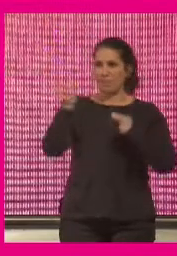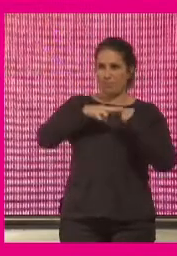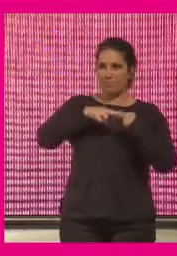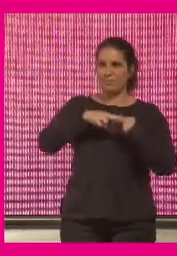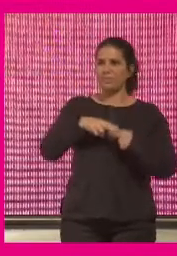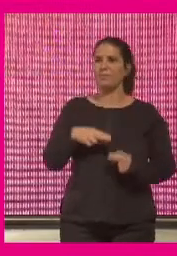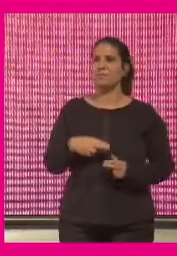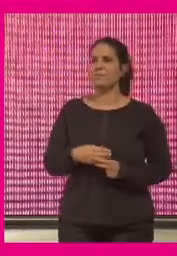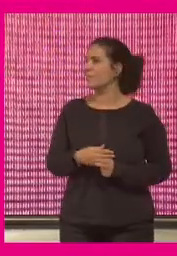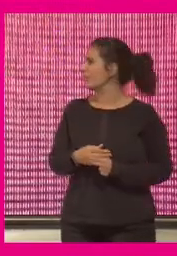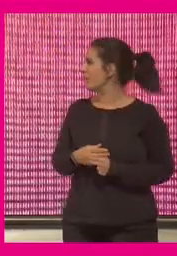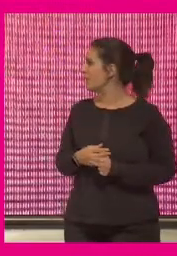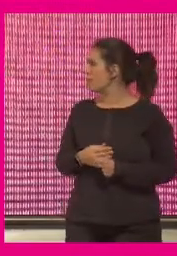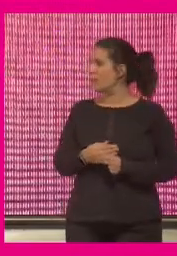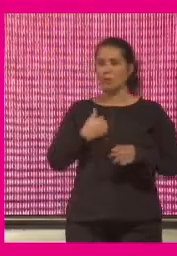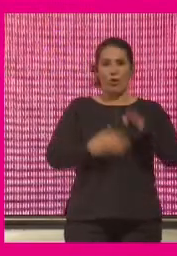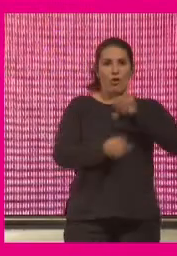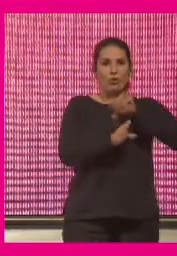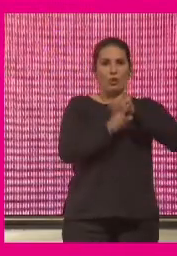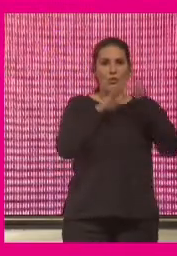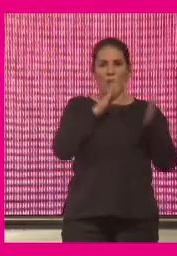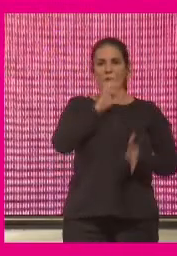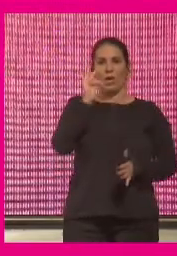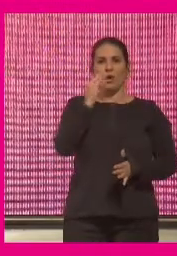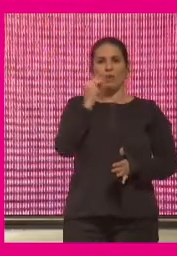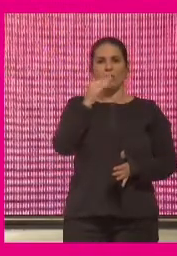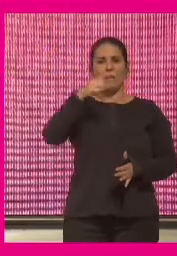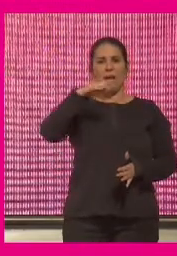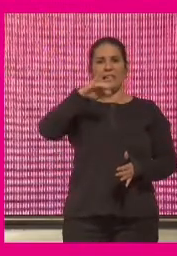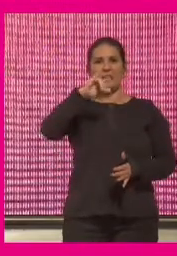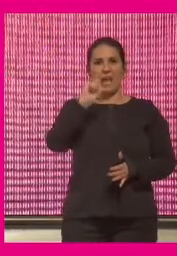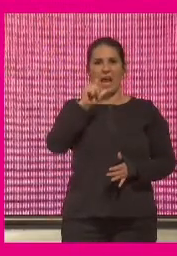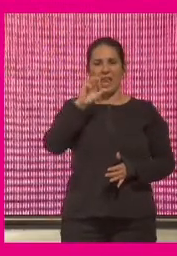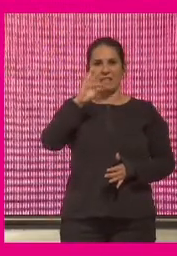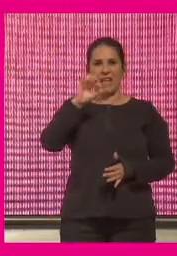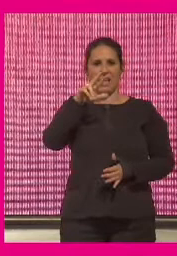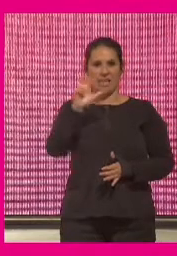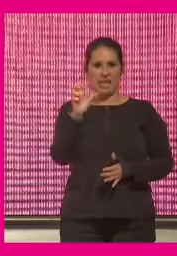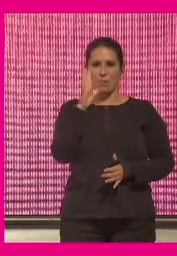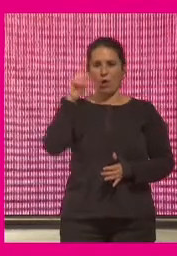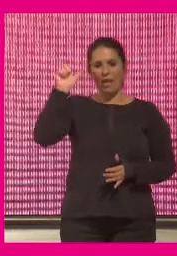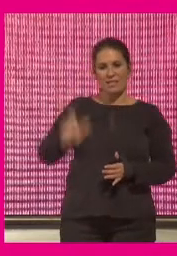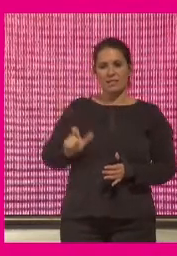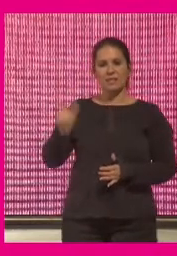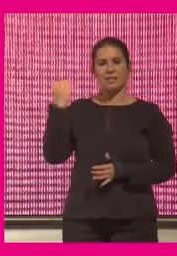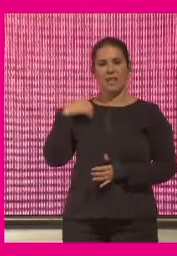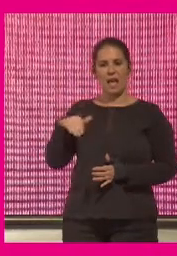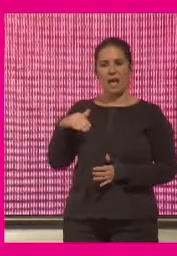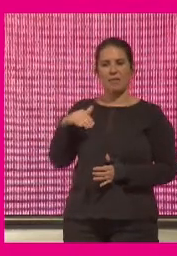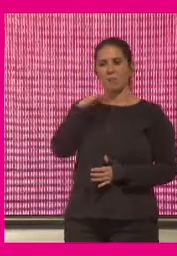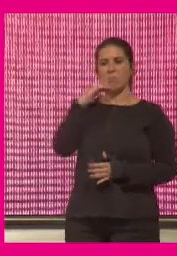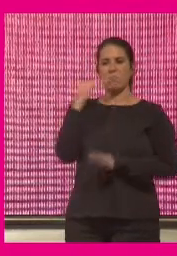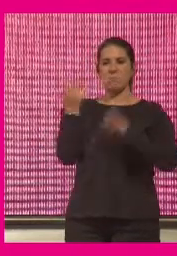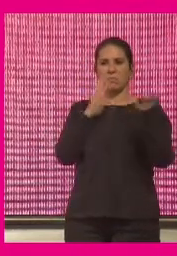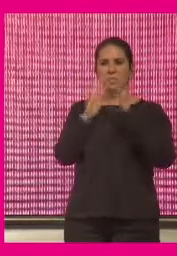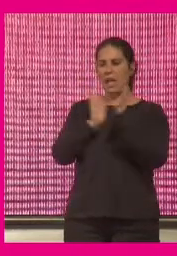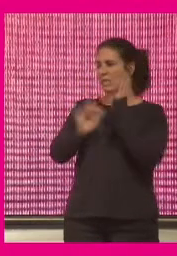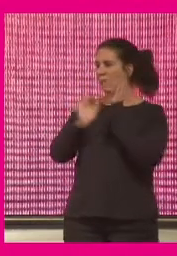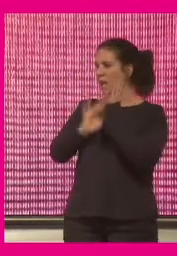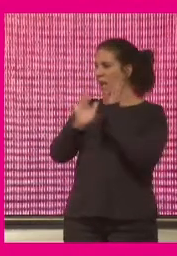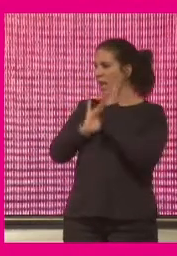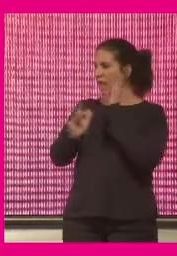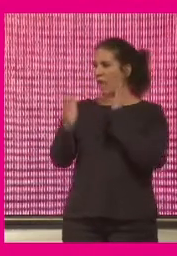lo recogen pero yo continúo y continúo con José María Alasalle porque creo que se han apuntado ya o se han dejado de alguna forma